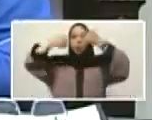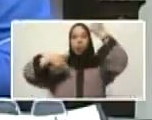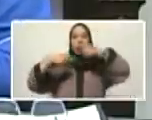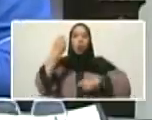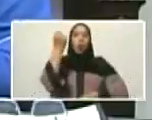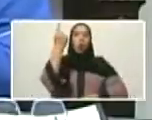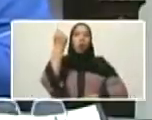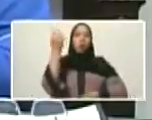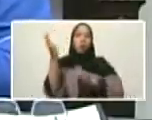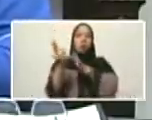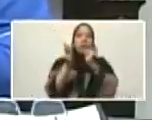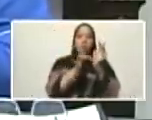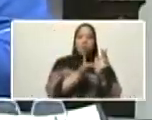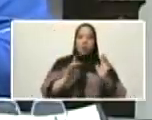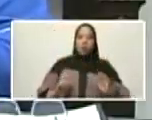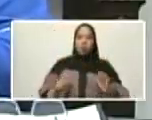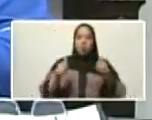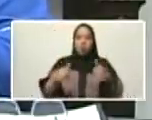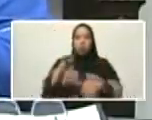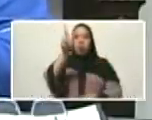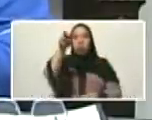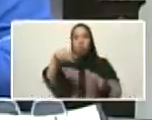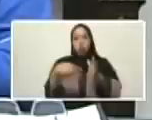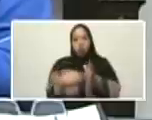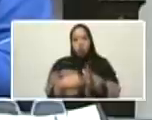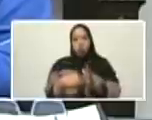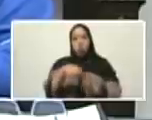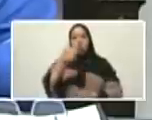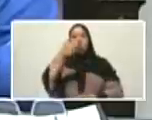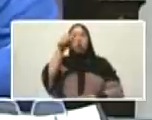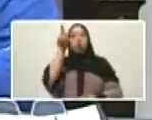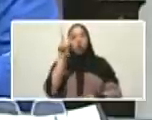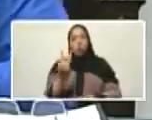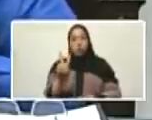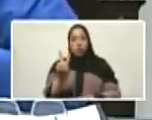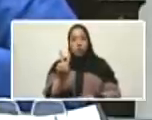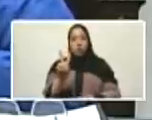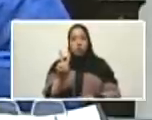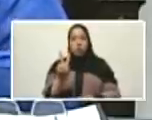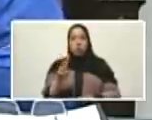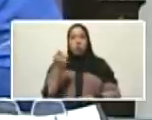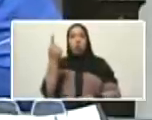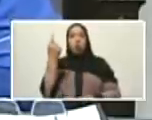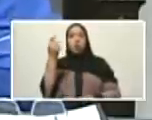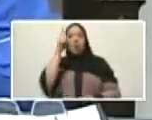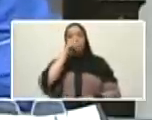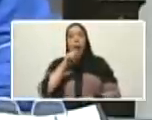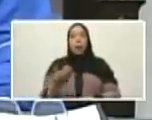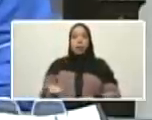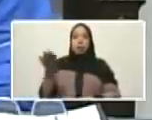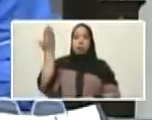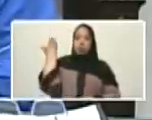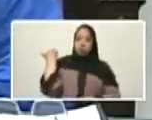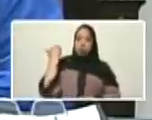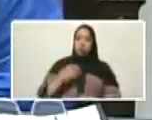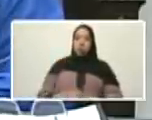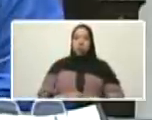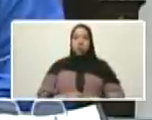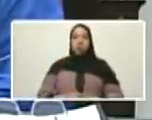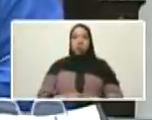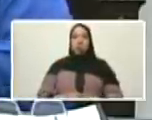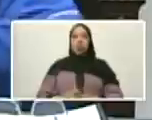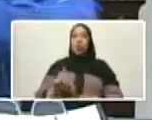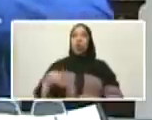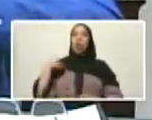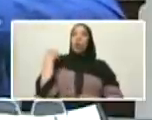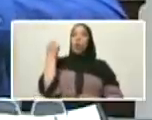mes de abril del año 2012 no hace 11 años del año 2011 luego